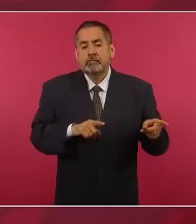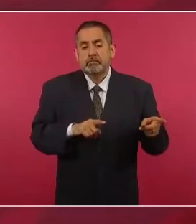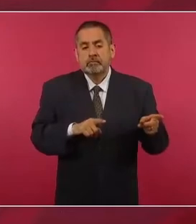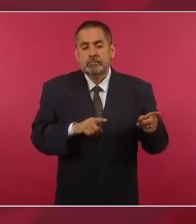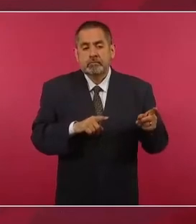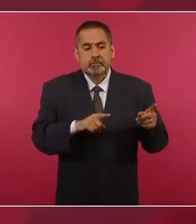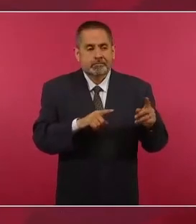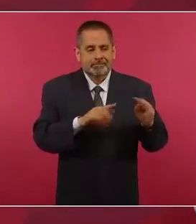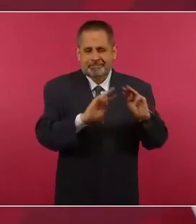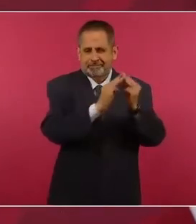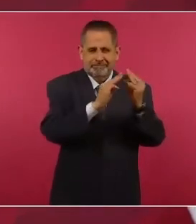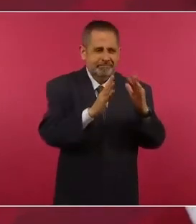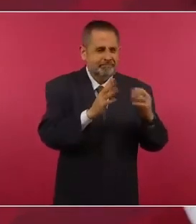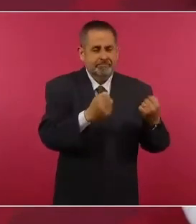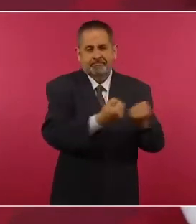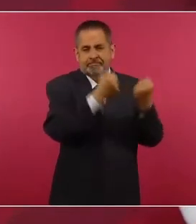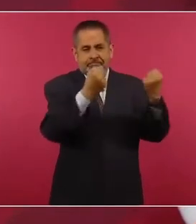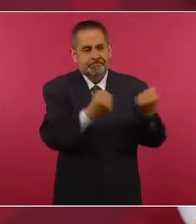narcotráfico,